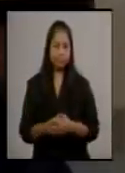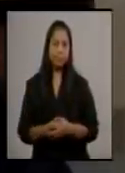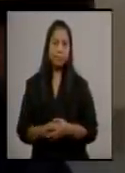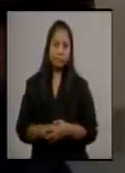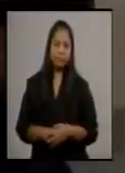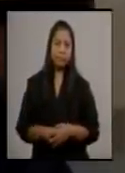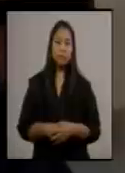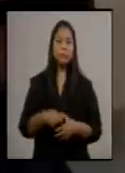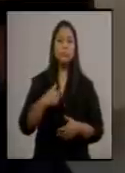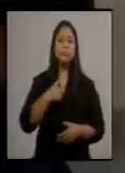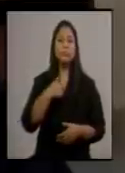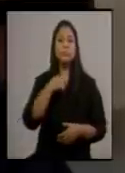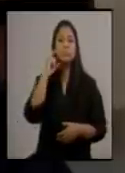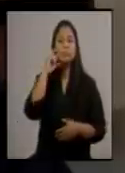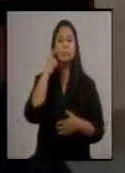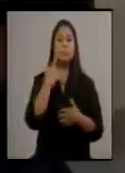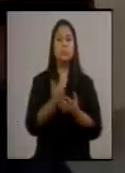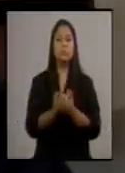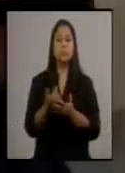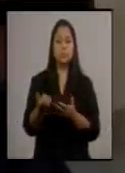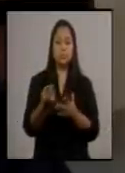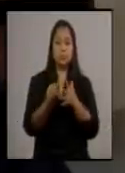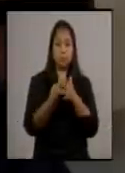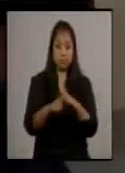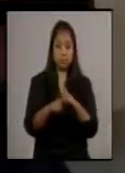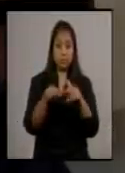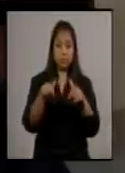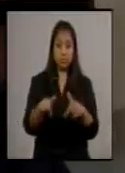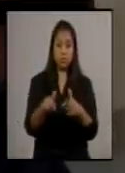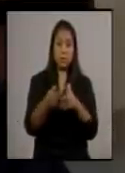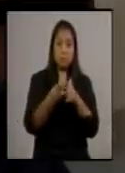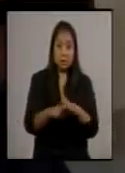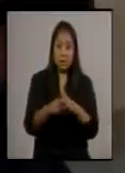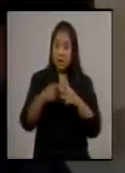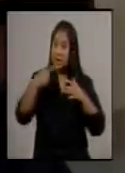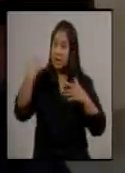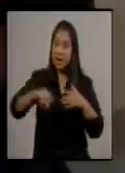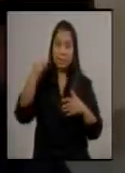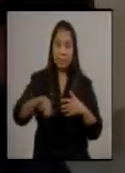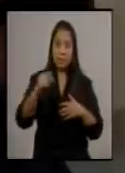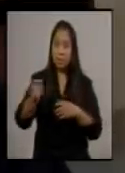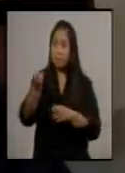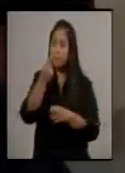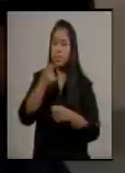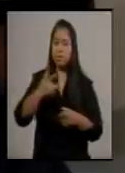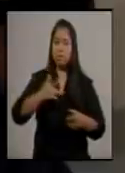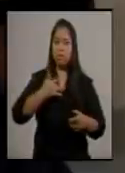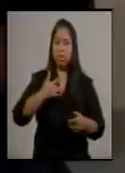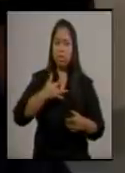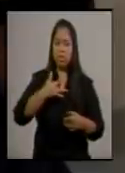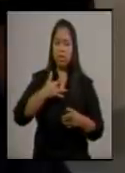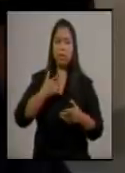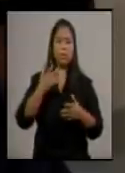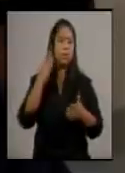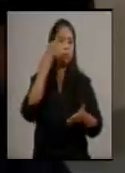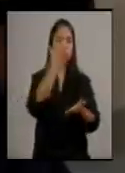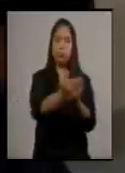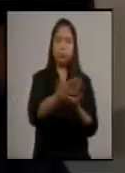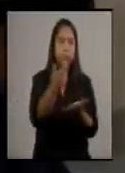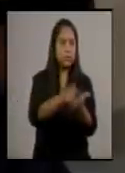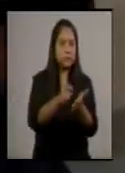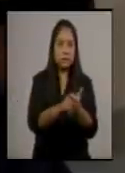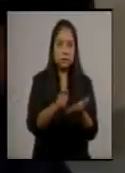Yo creo que el principiar rápidamente con el tratamiento, nomás sentirse mal, un tratamiento que es